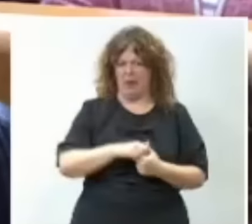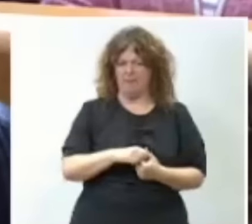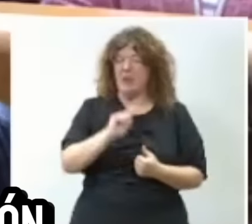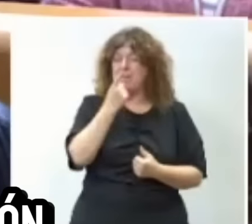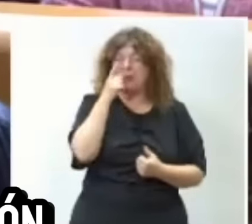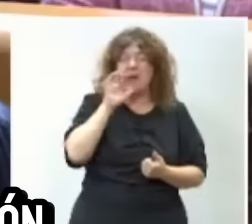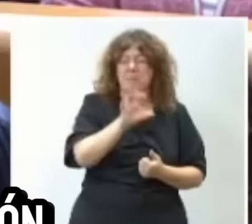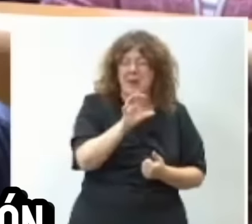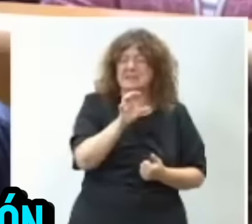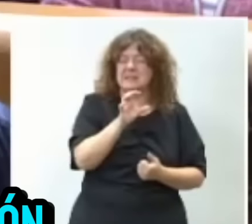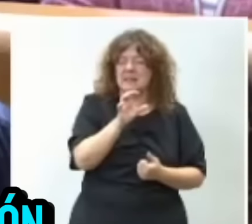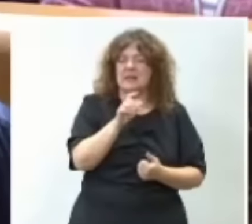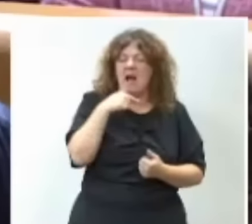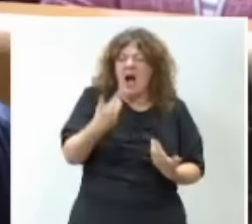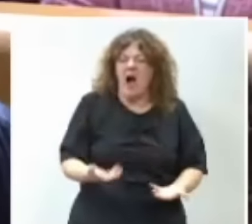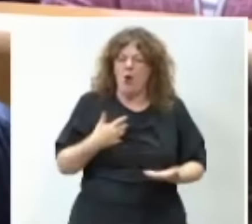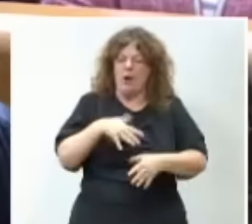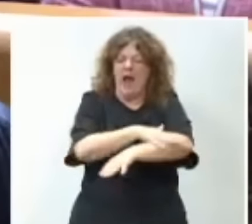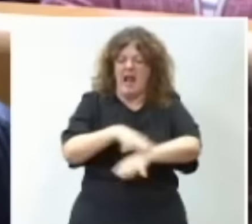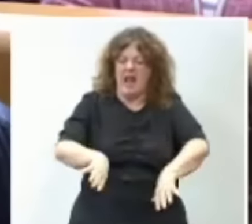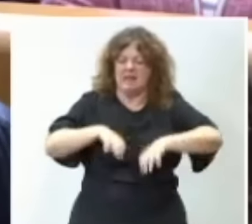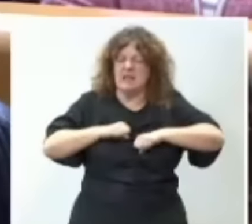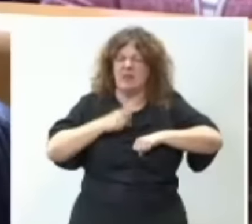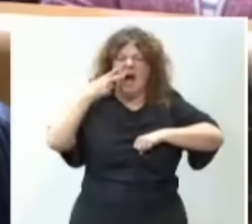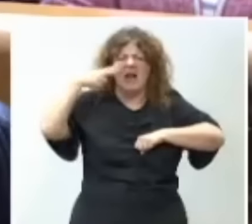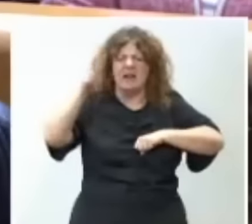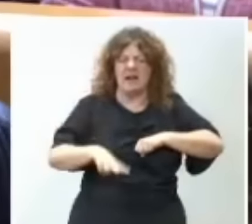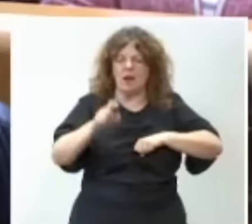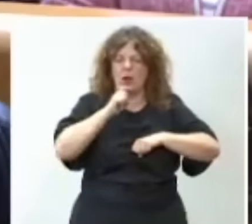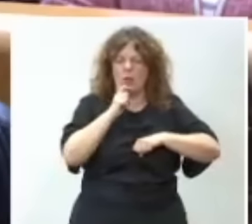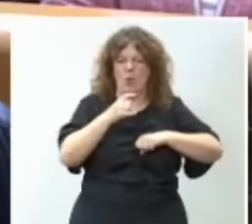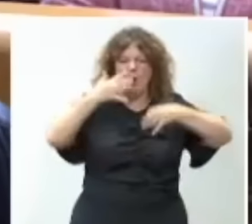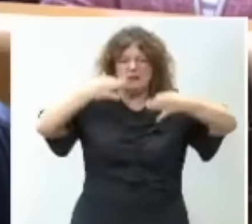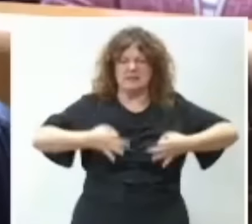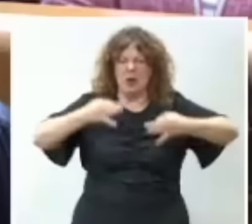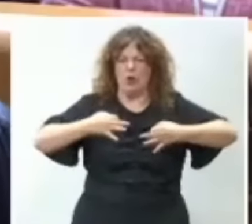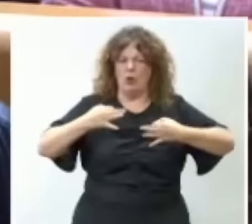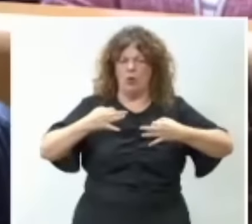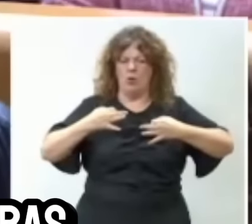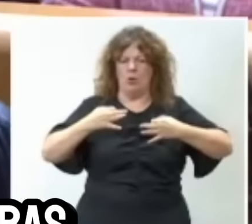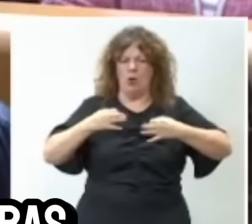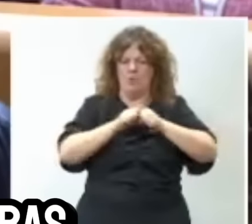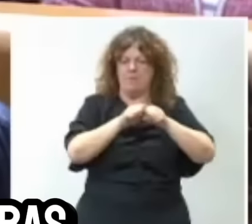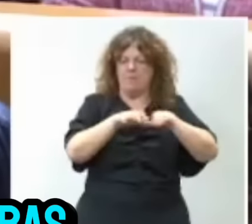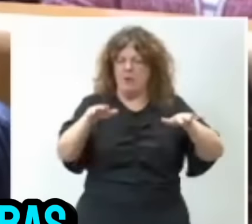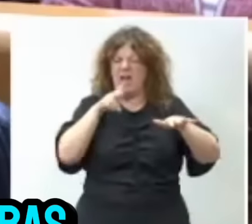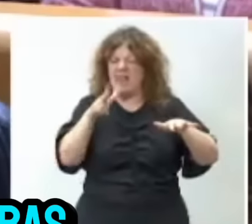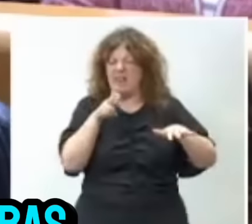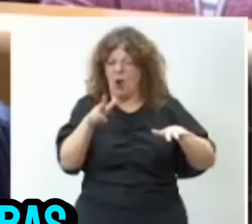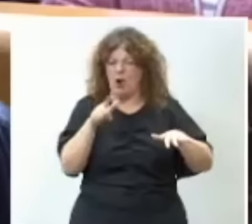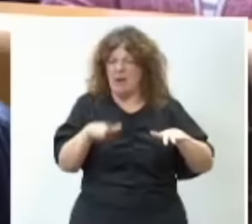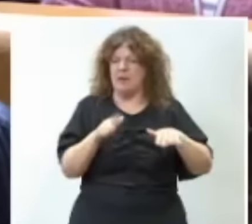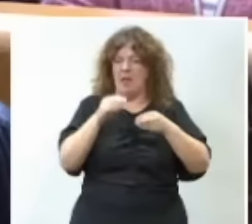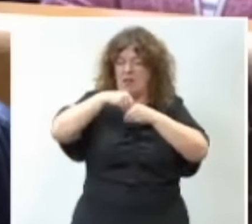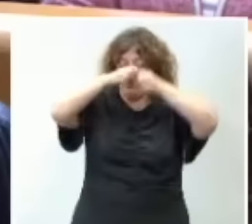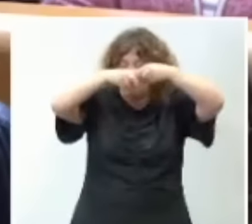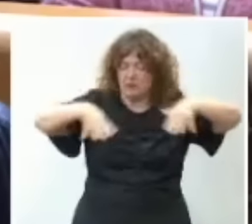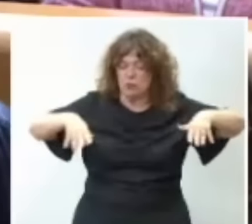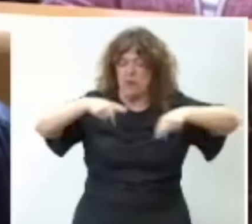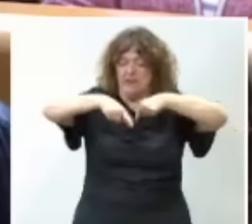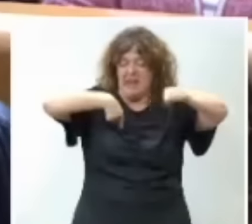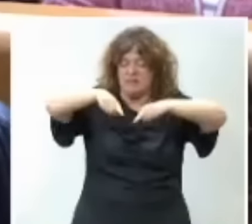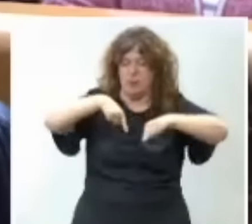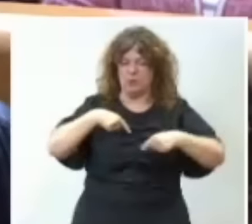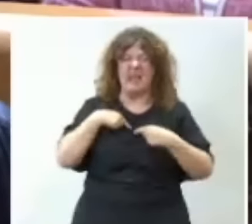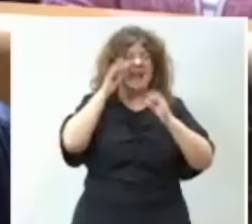primer país que está incorporando en la legislación cómo hacer realidad de forma segura el despliegue del hidrógeno, incluidas sus infraestructuras de transporte.